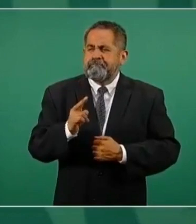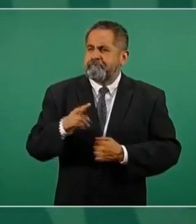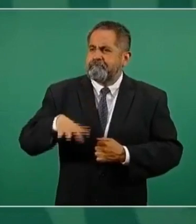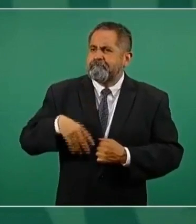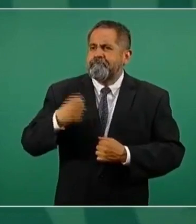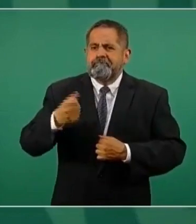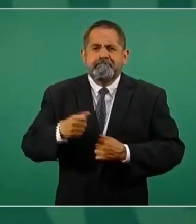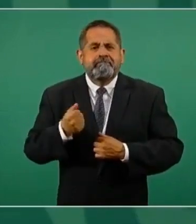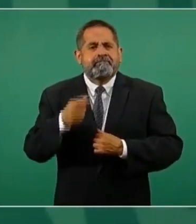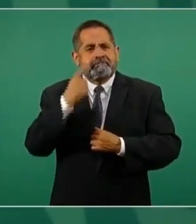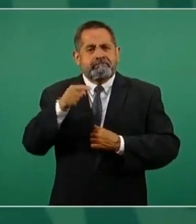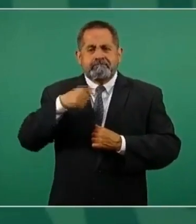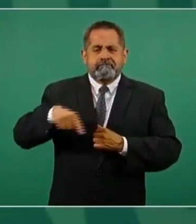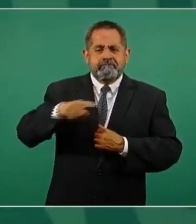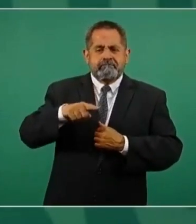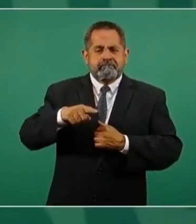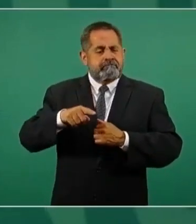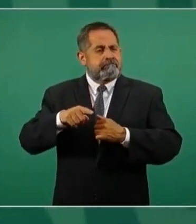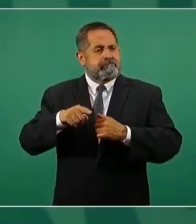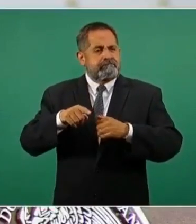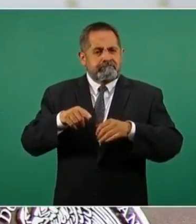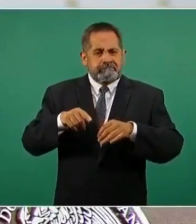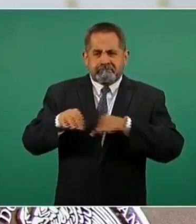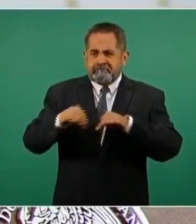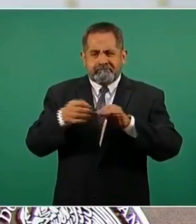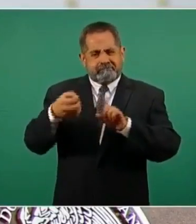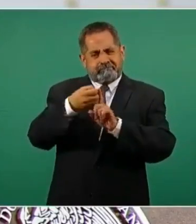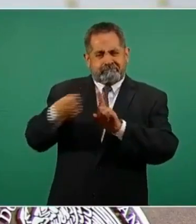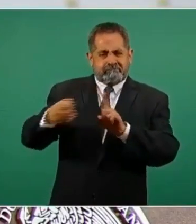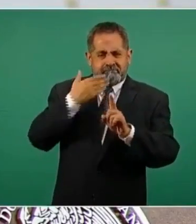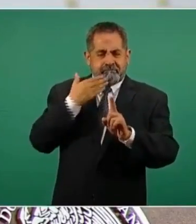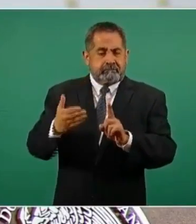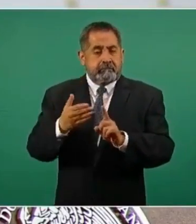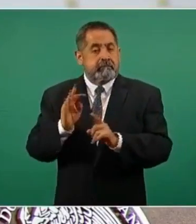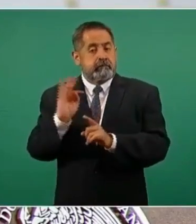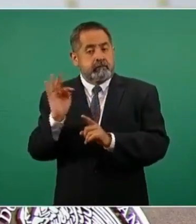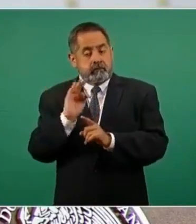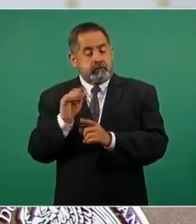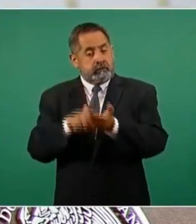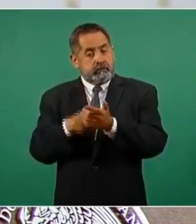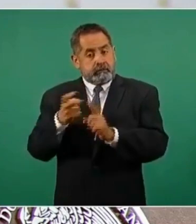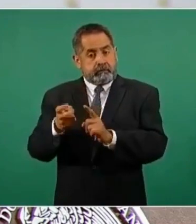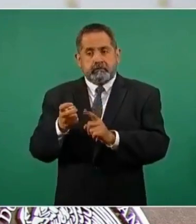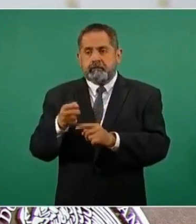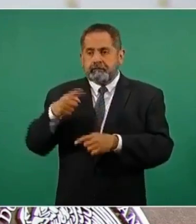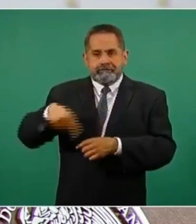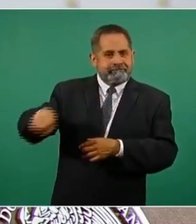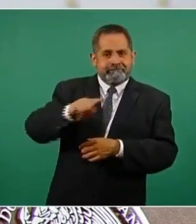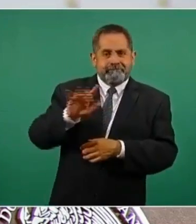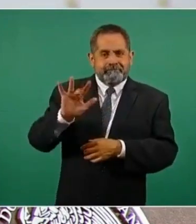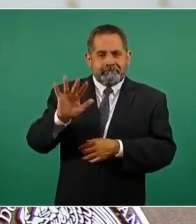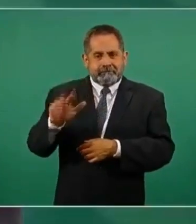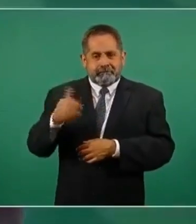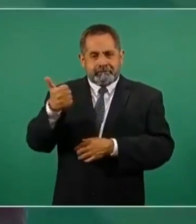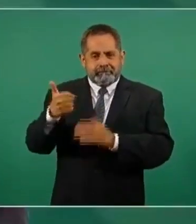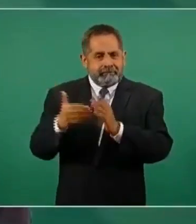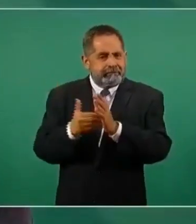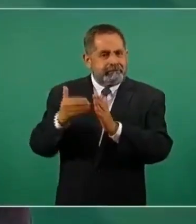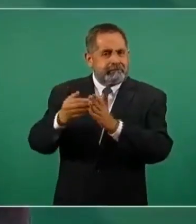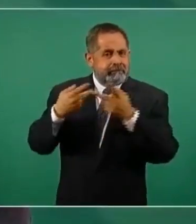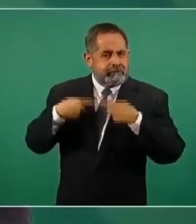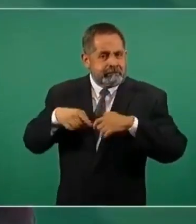por formalizar a nuestro país, porque en la medida en que lo hagamos, esos 56 millones de trabajadores